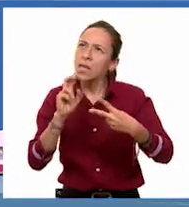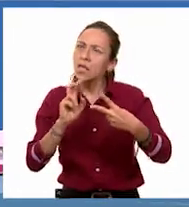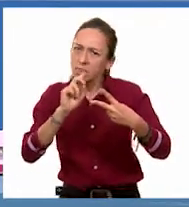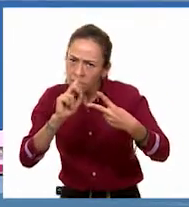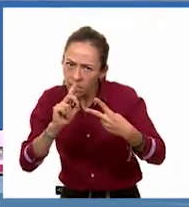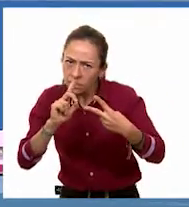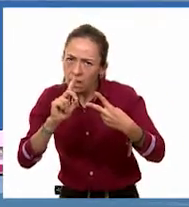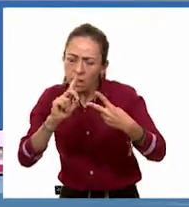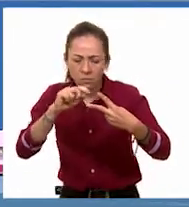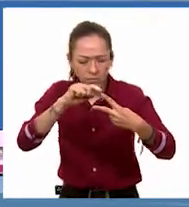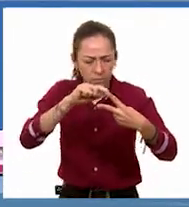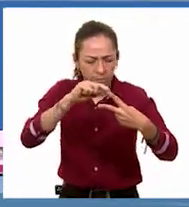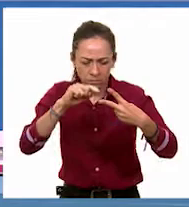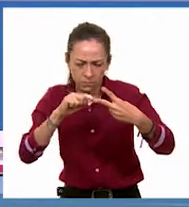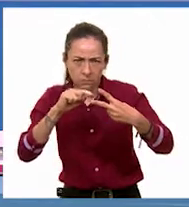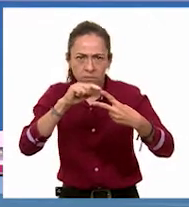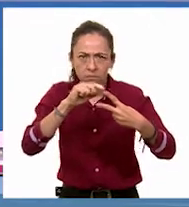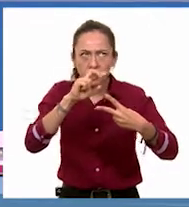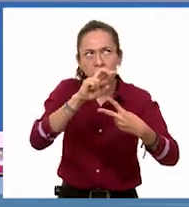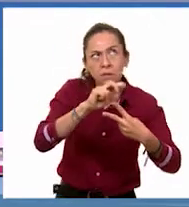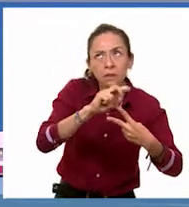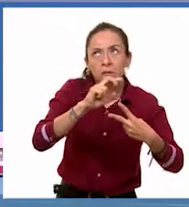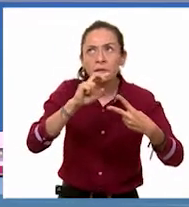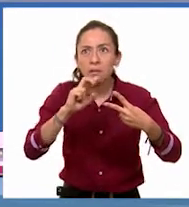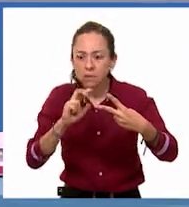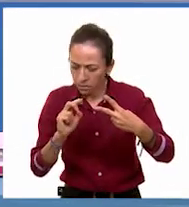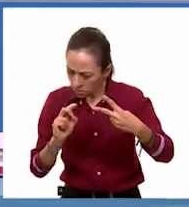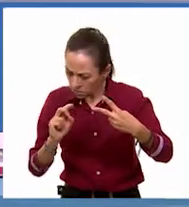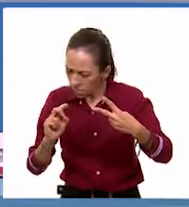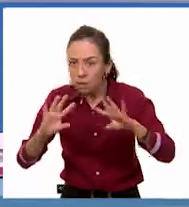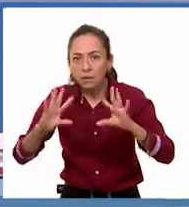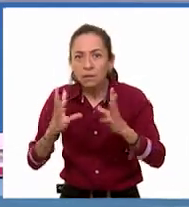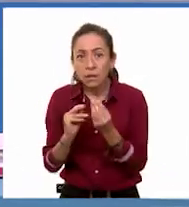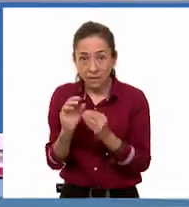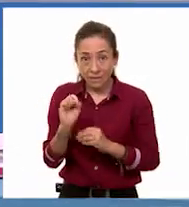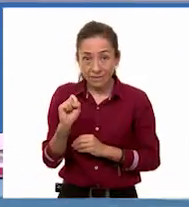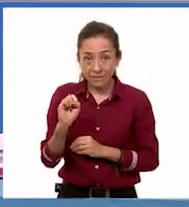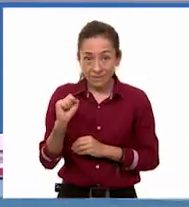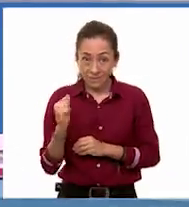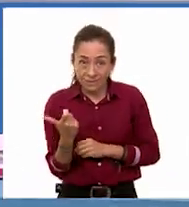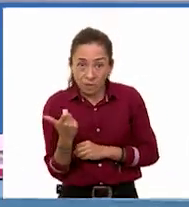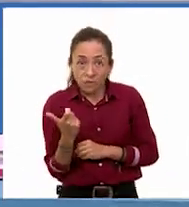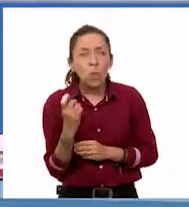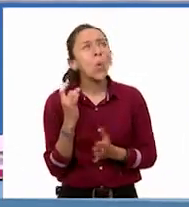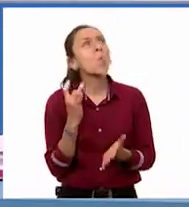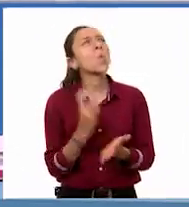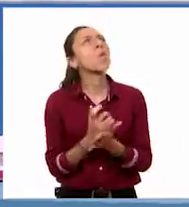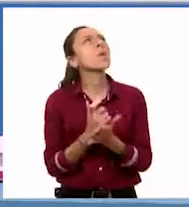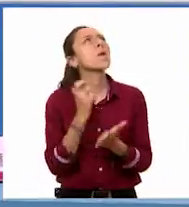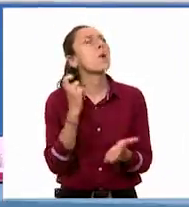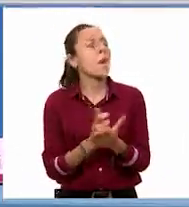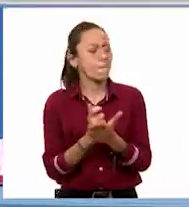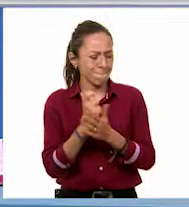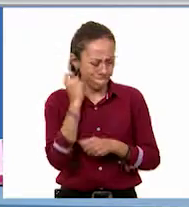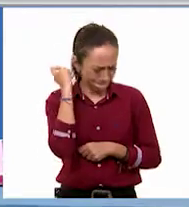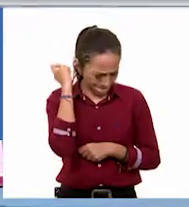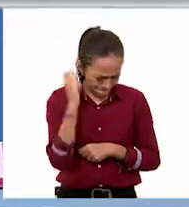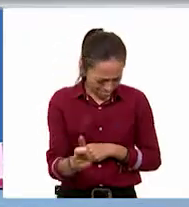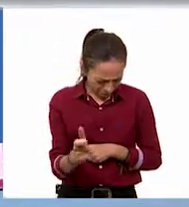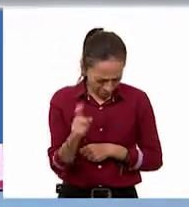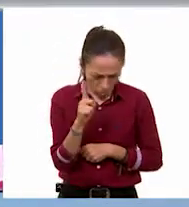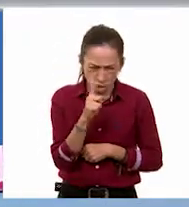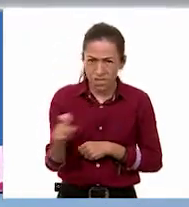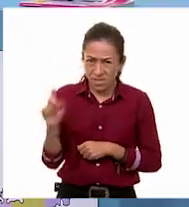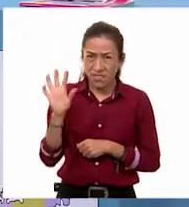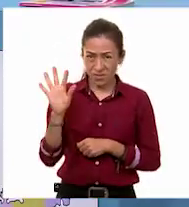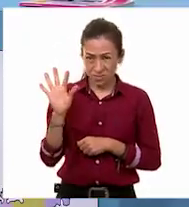me van a descontar 60 pesos y solo pagaría 140 pesos.